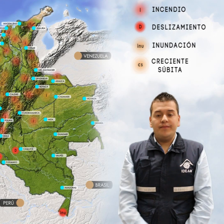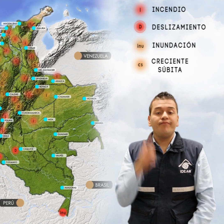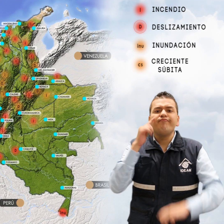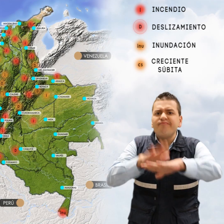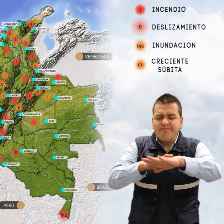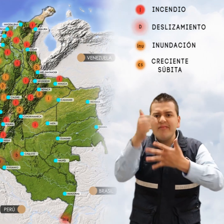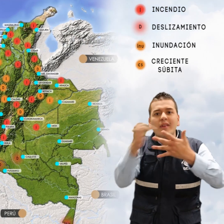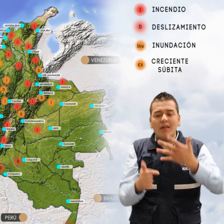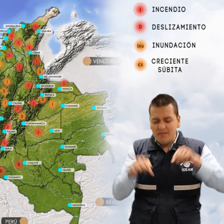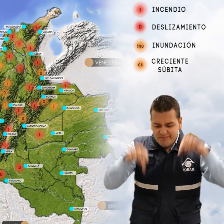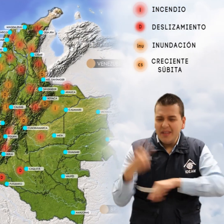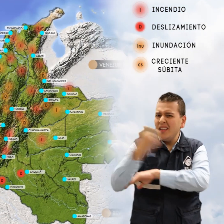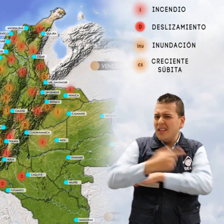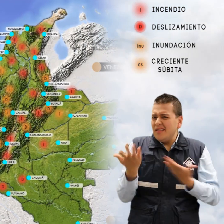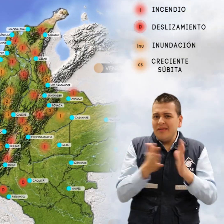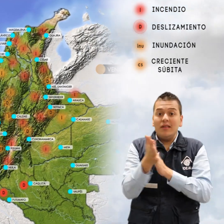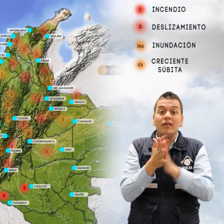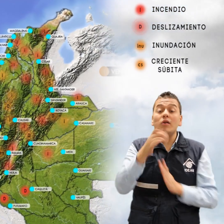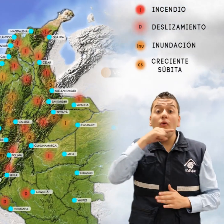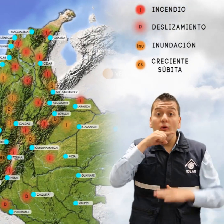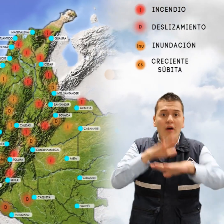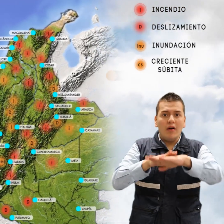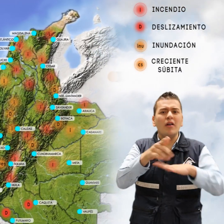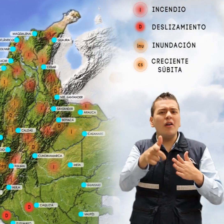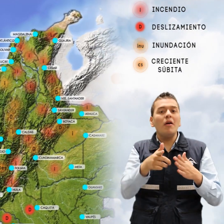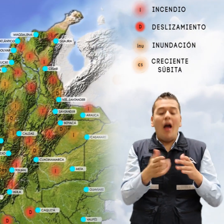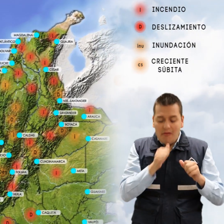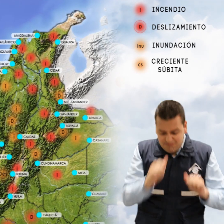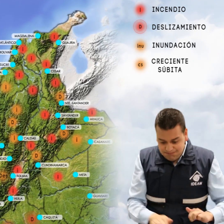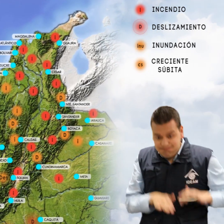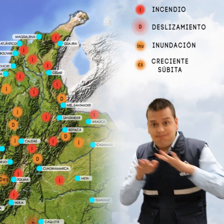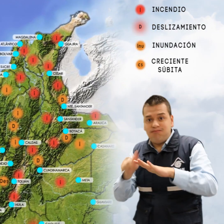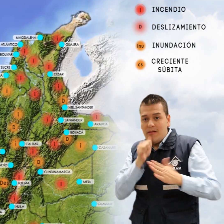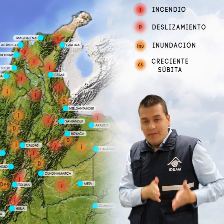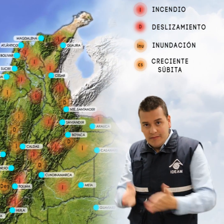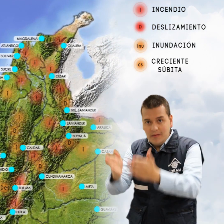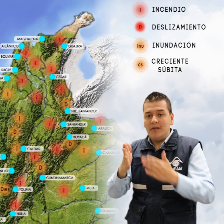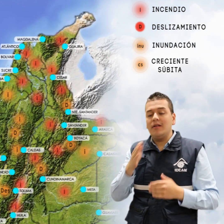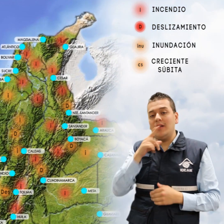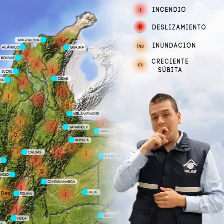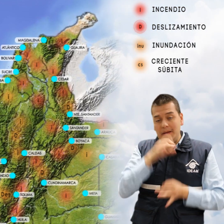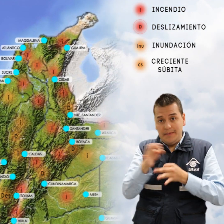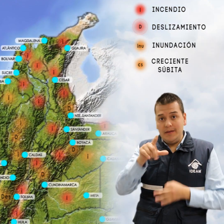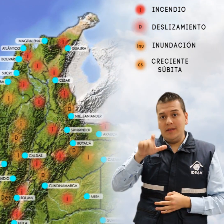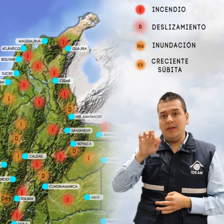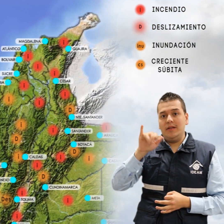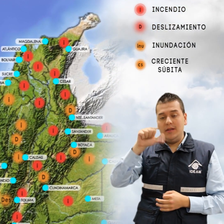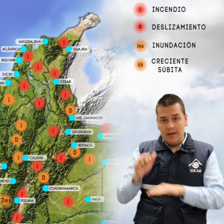Las alertas vigentes para el día de hoy, alerta roja por inundación lenta en el río Amazonas a la altura del municipio de Leticia,